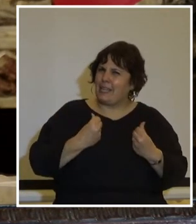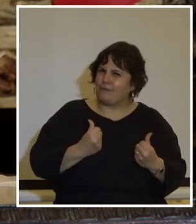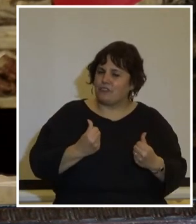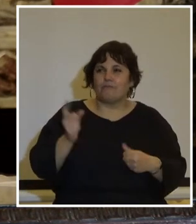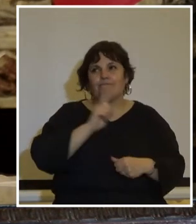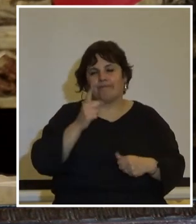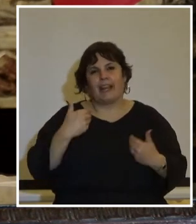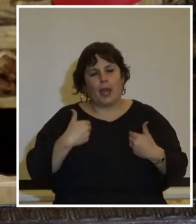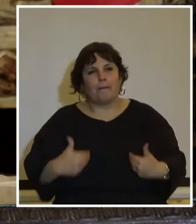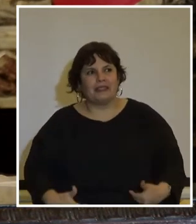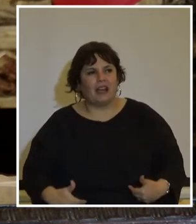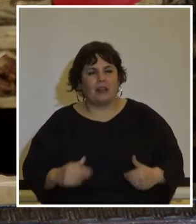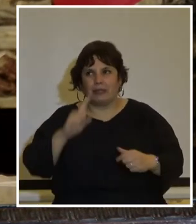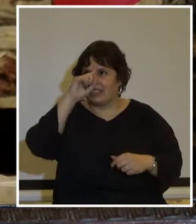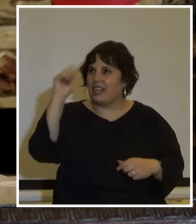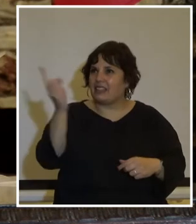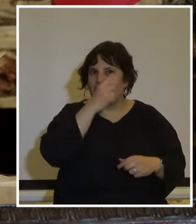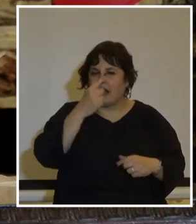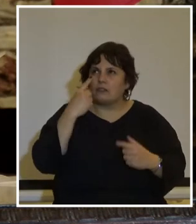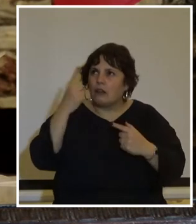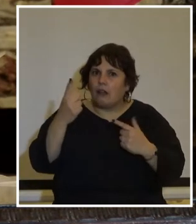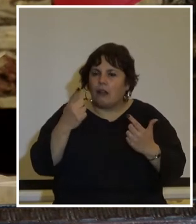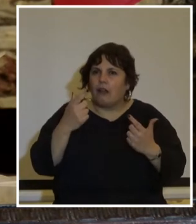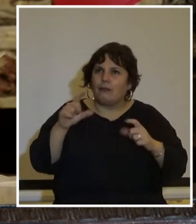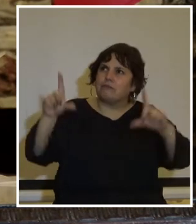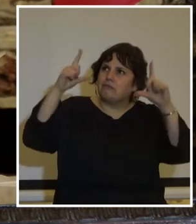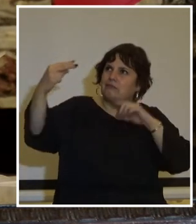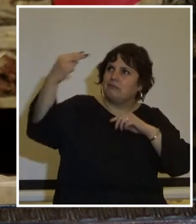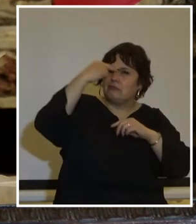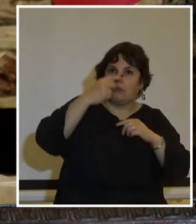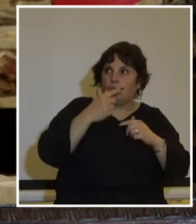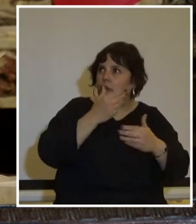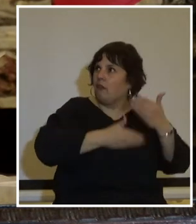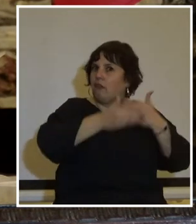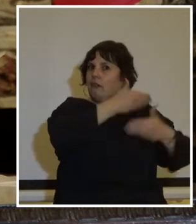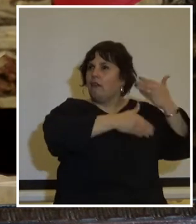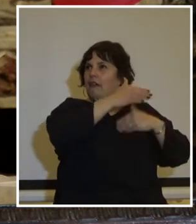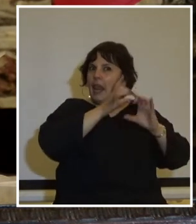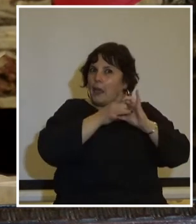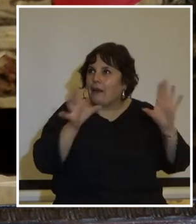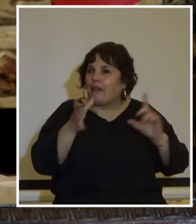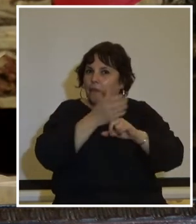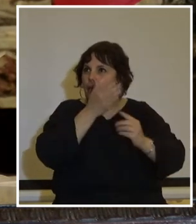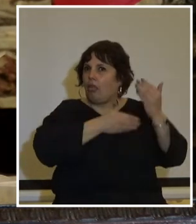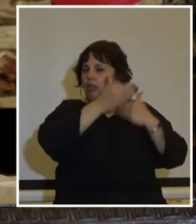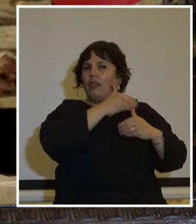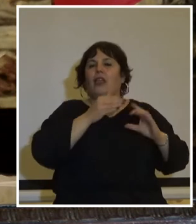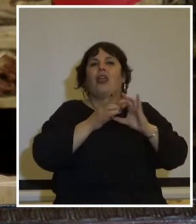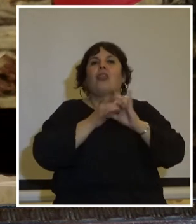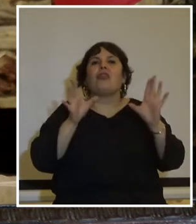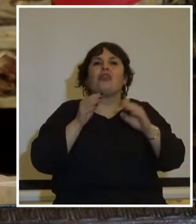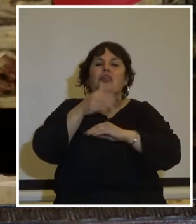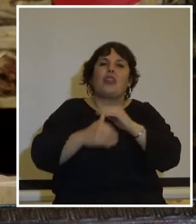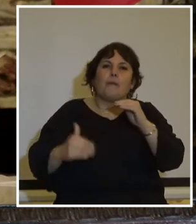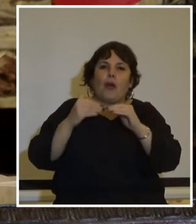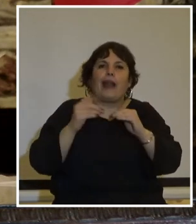lamentablemente en el escenario internacional vamos perdiendo credibilidad por el retroceso en libertades civiles la democracia no es algo